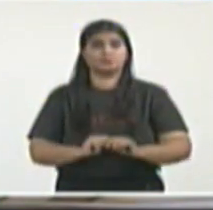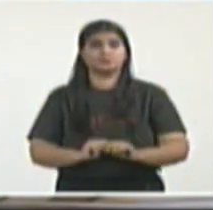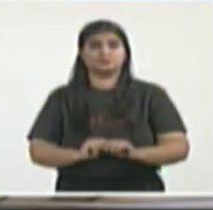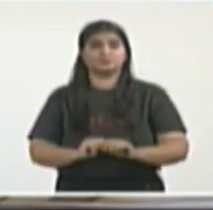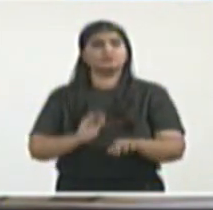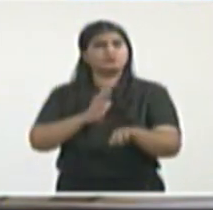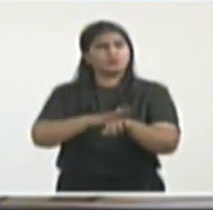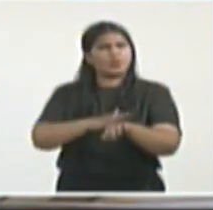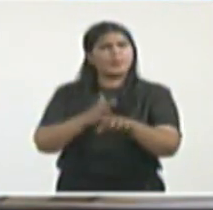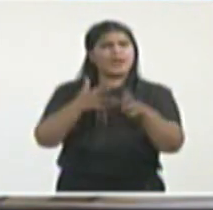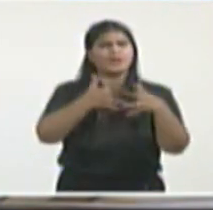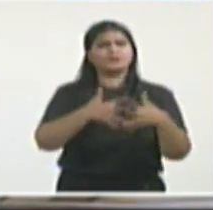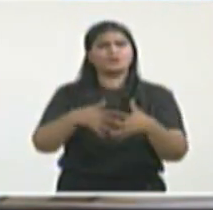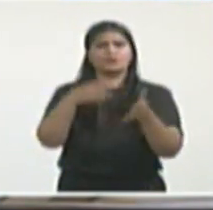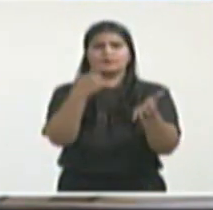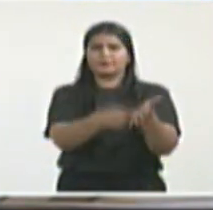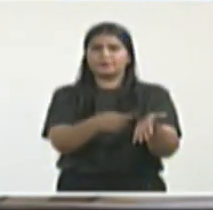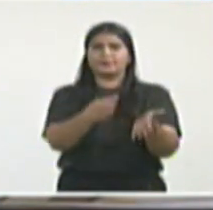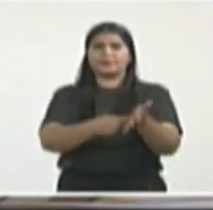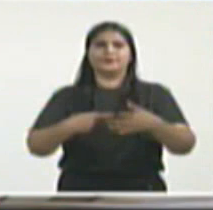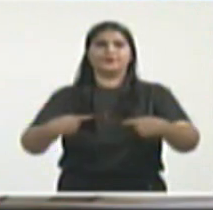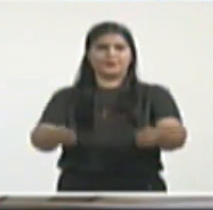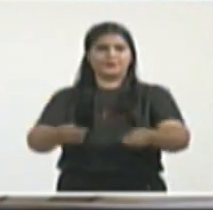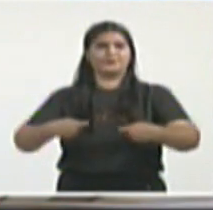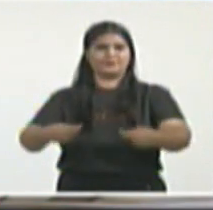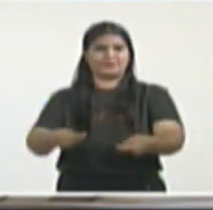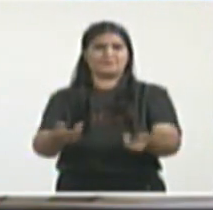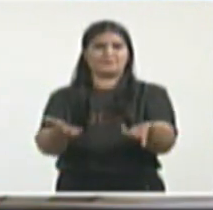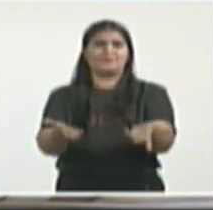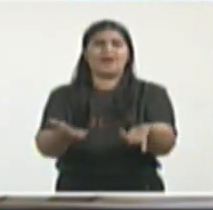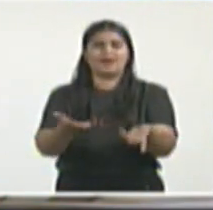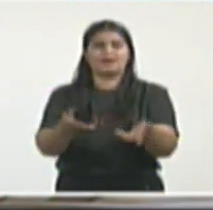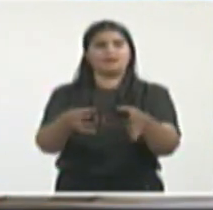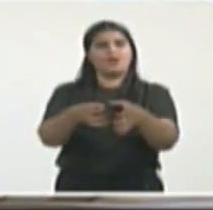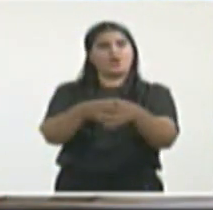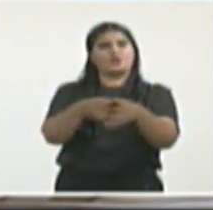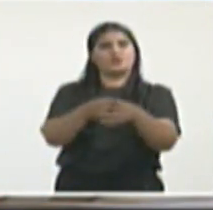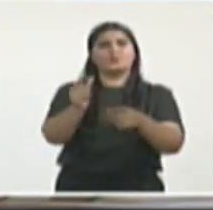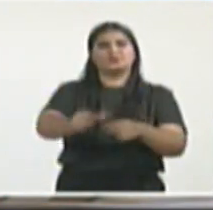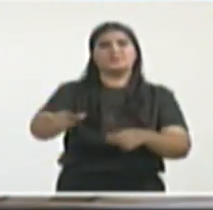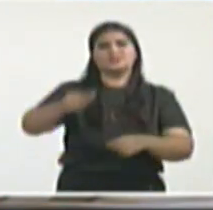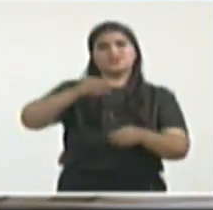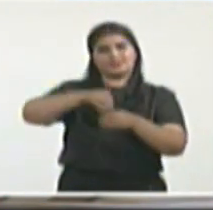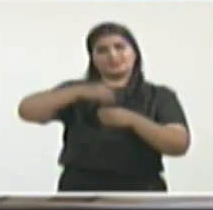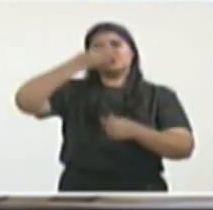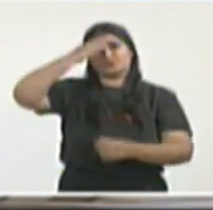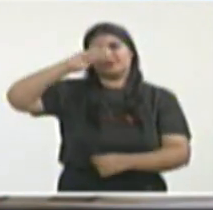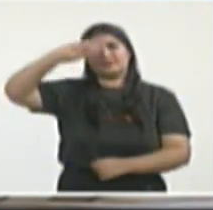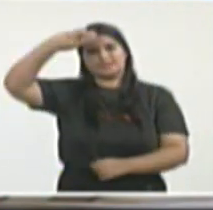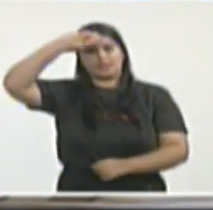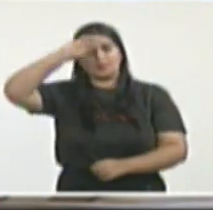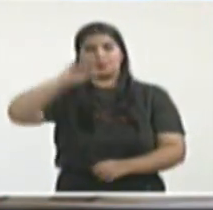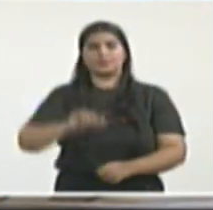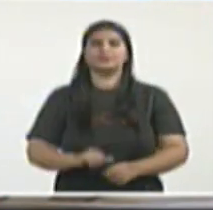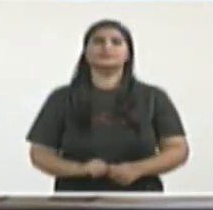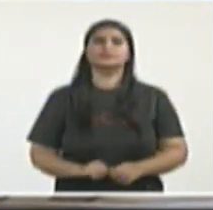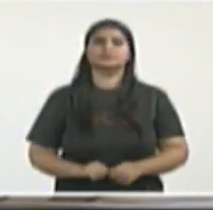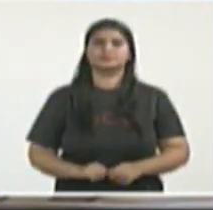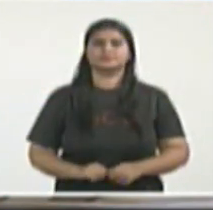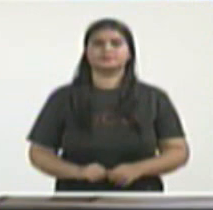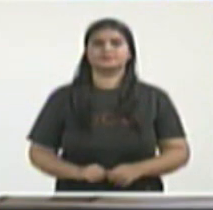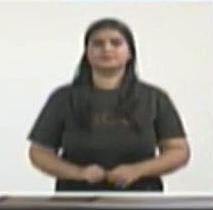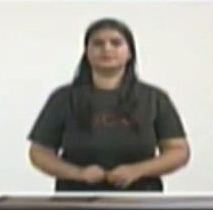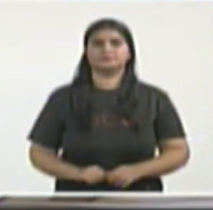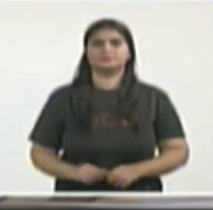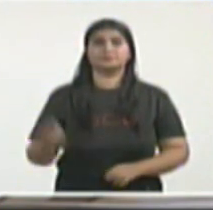extranjeras, asalariados, mercenarios, que incluso protagonizaron acciones violentas. En